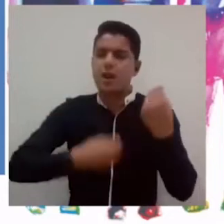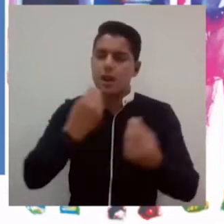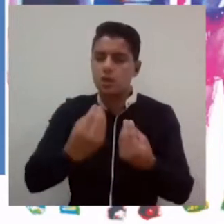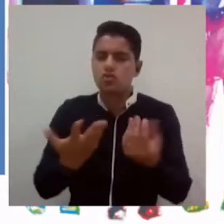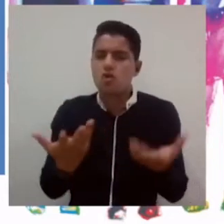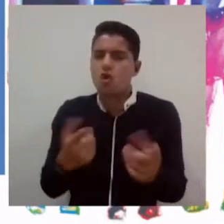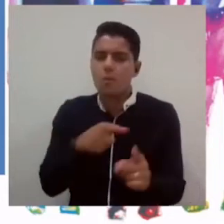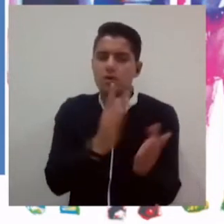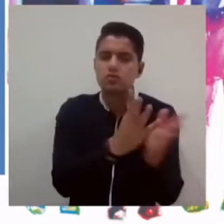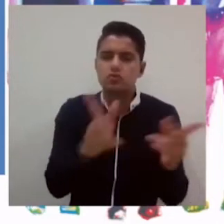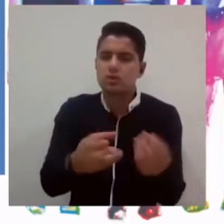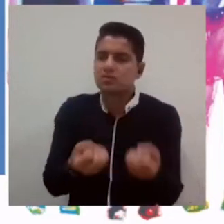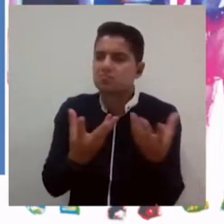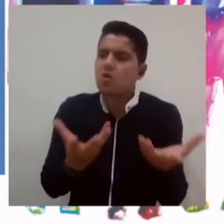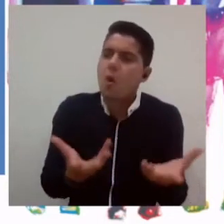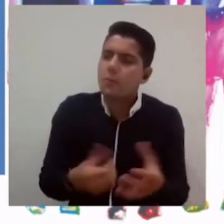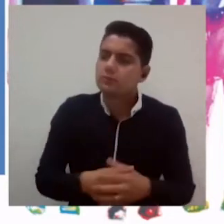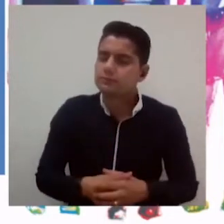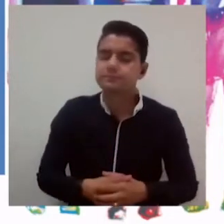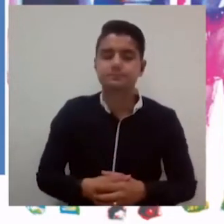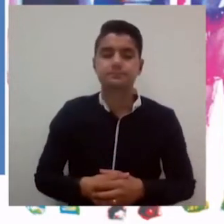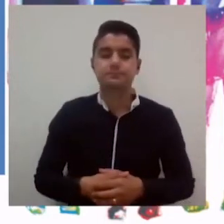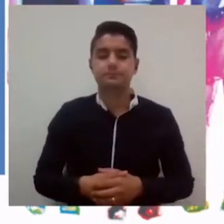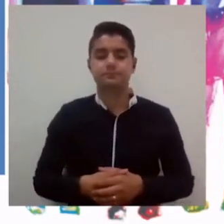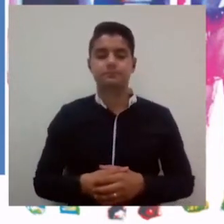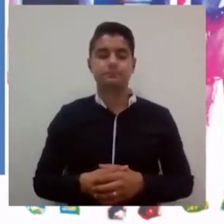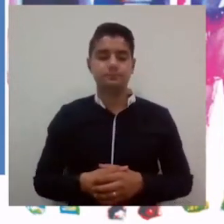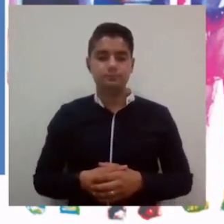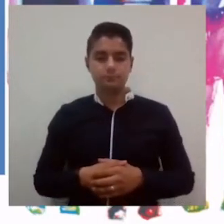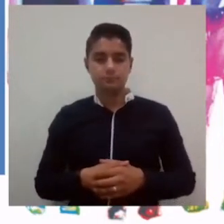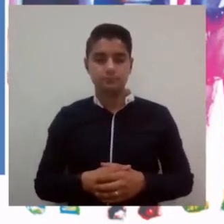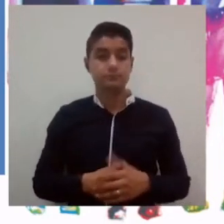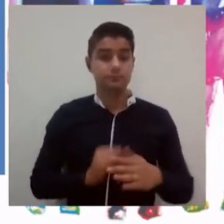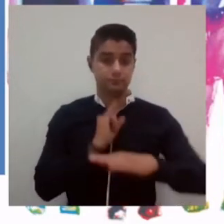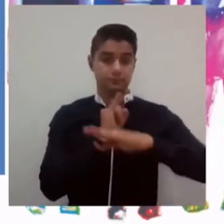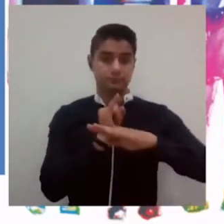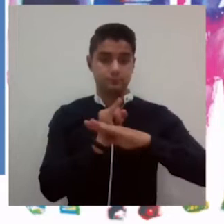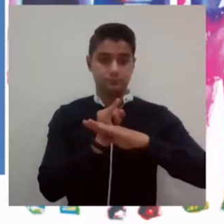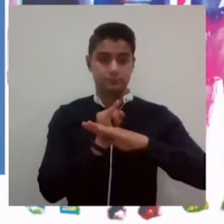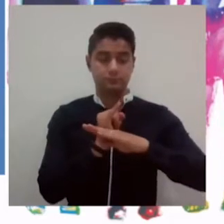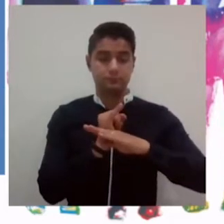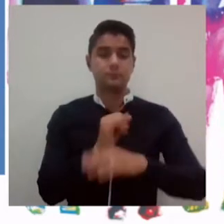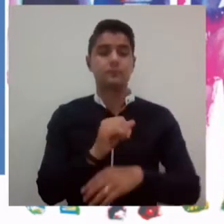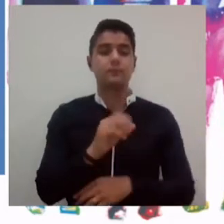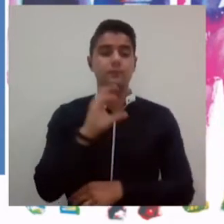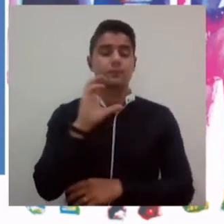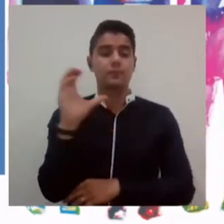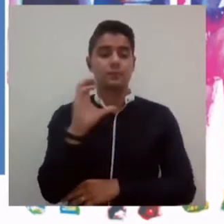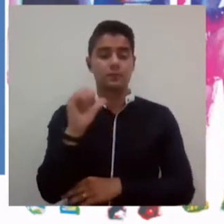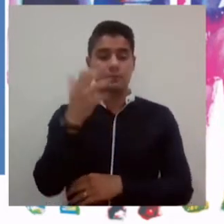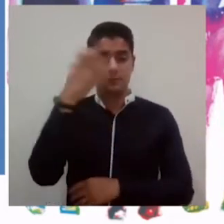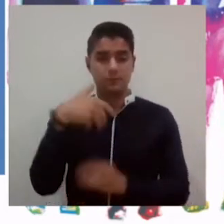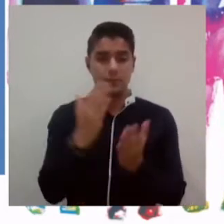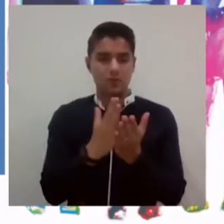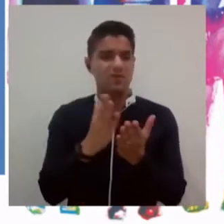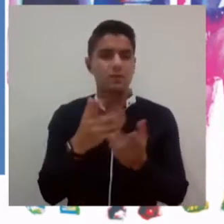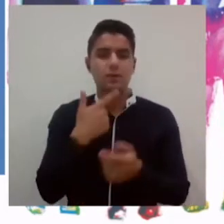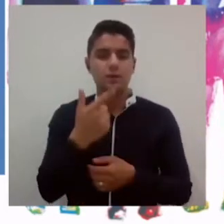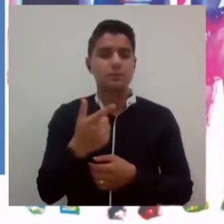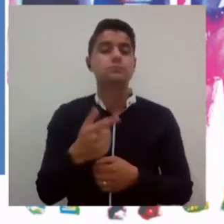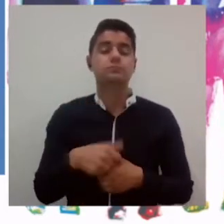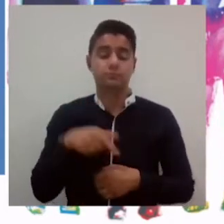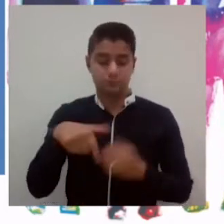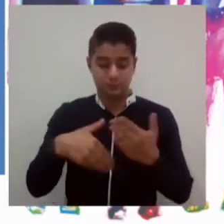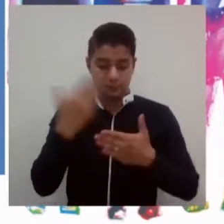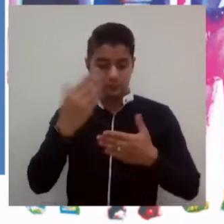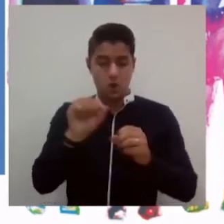El Instituto Colombiano para la Avaluación de la Educación desde el inicio de la pandemia entendió que no podía cumplir su misión de evaluar la calidad de la